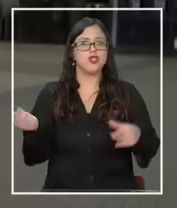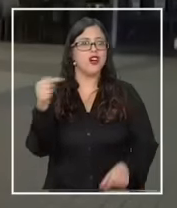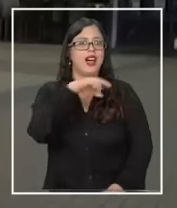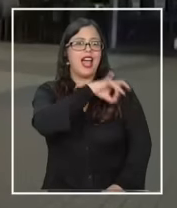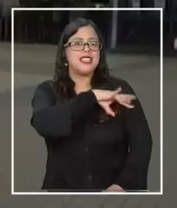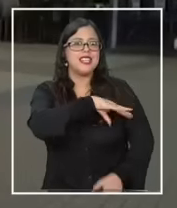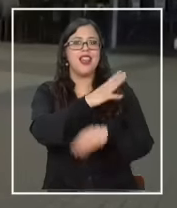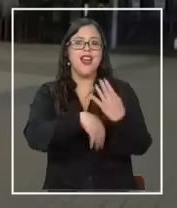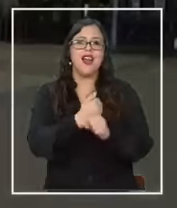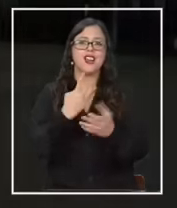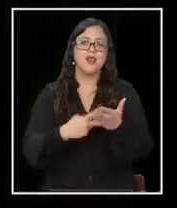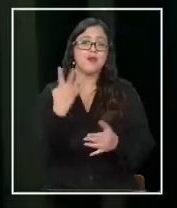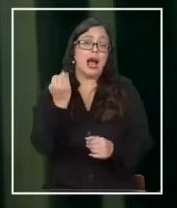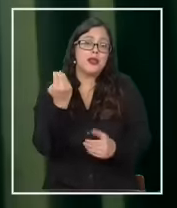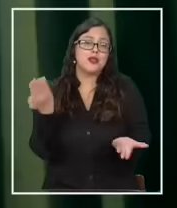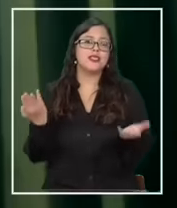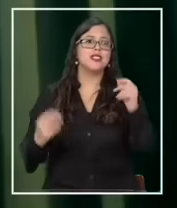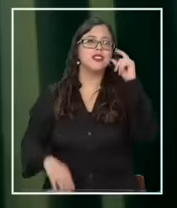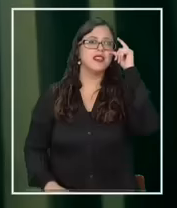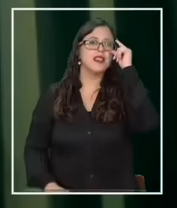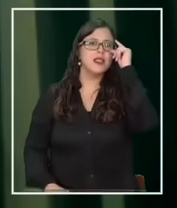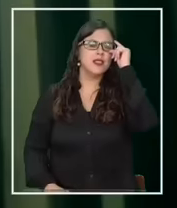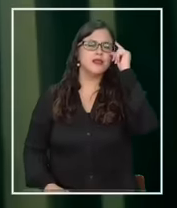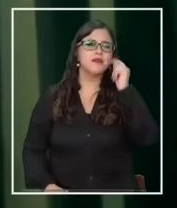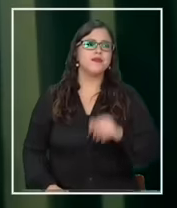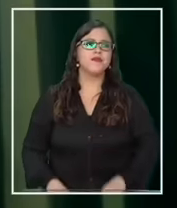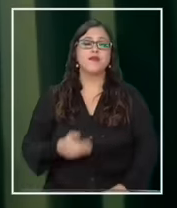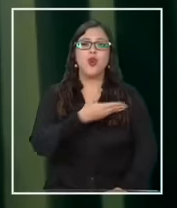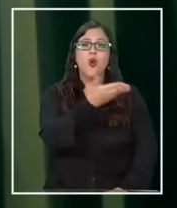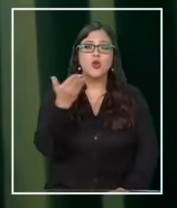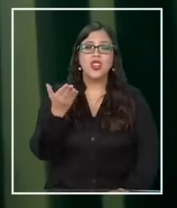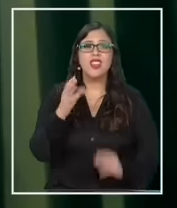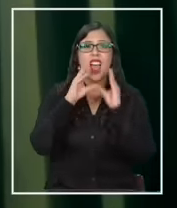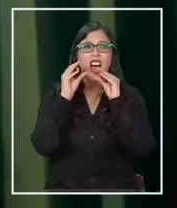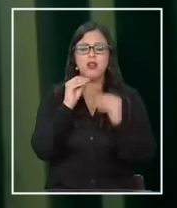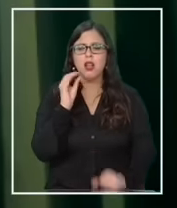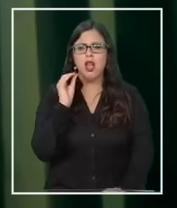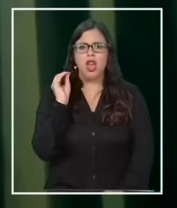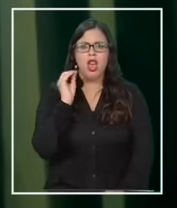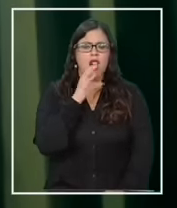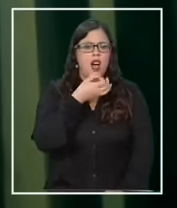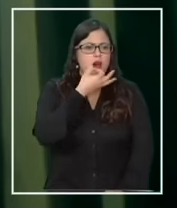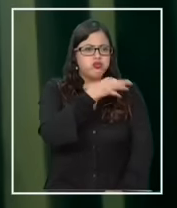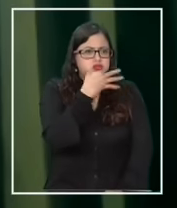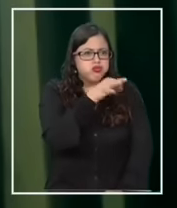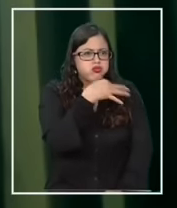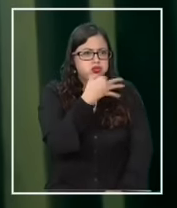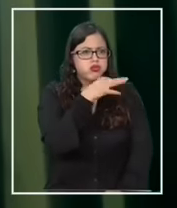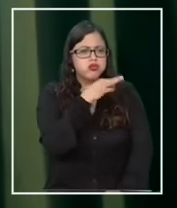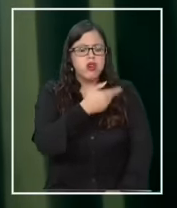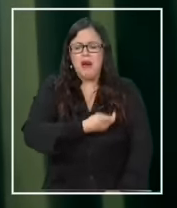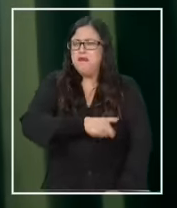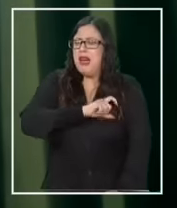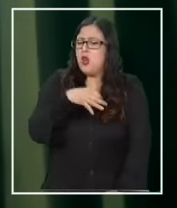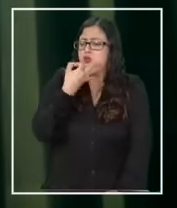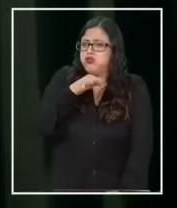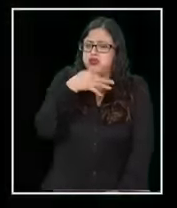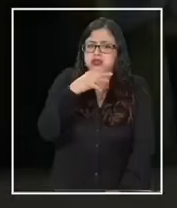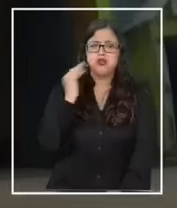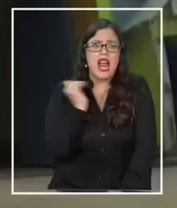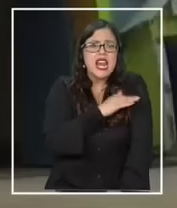Chile en 2014 ustedes hablan muy rápido hablan español demasiado rápido